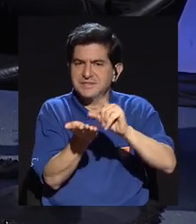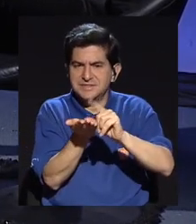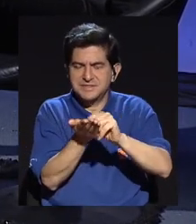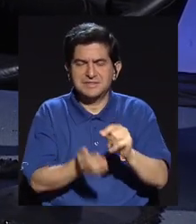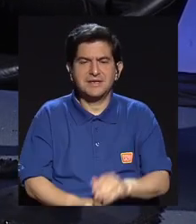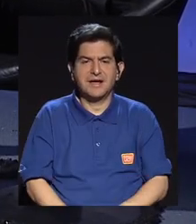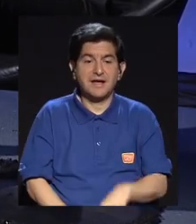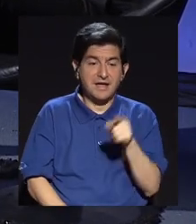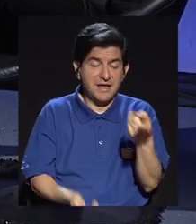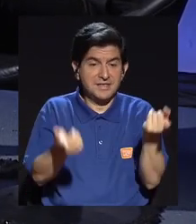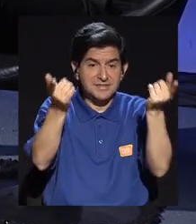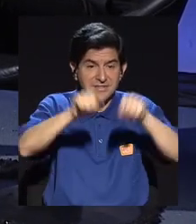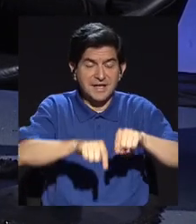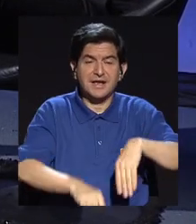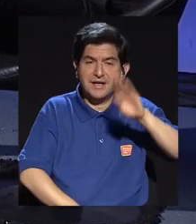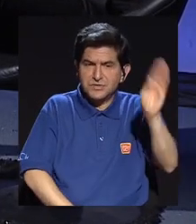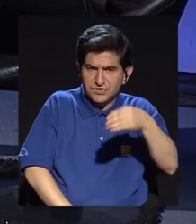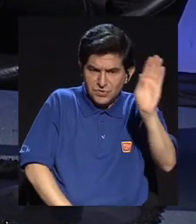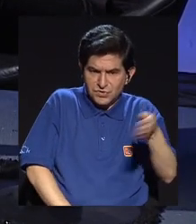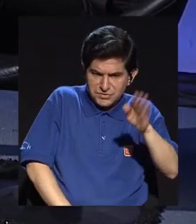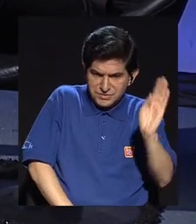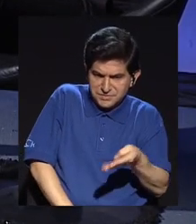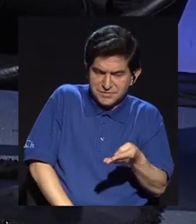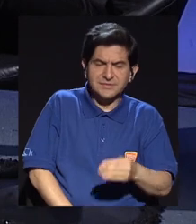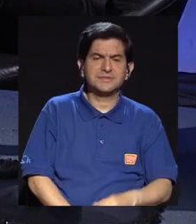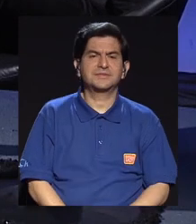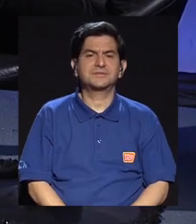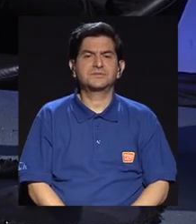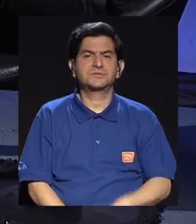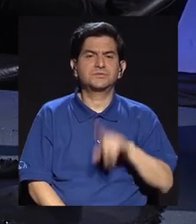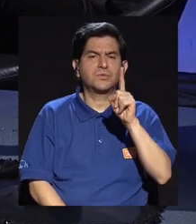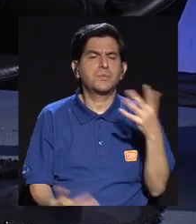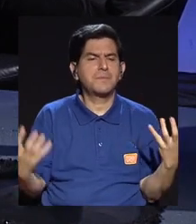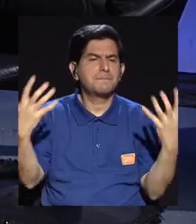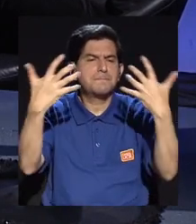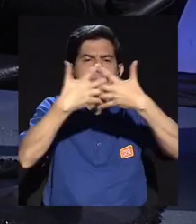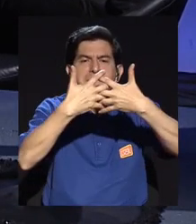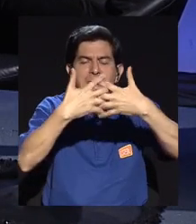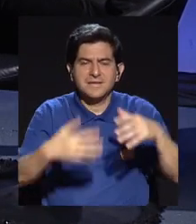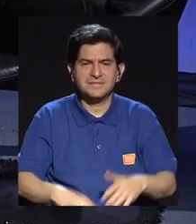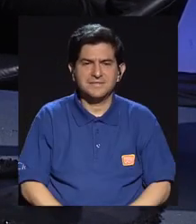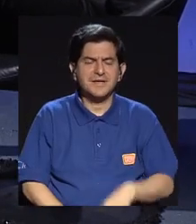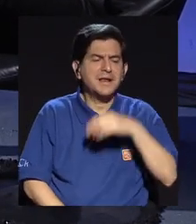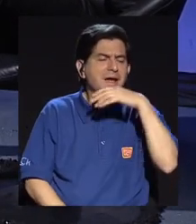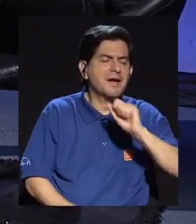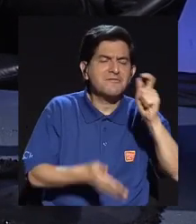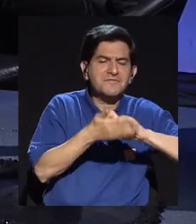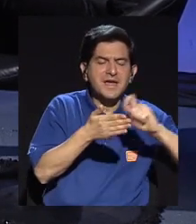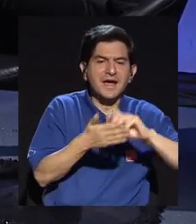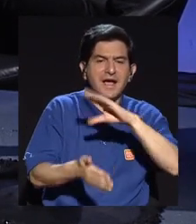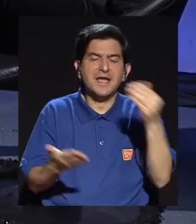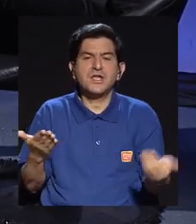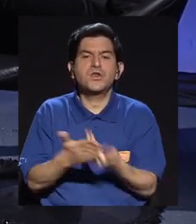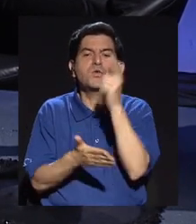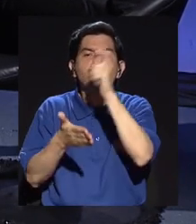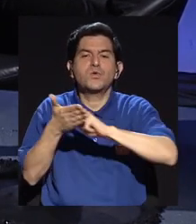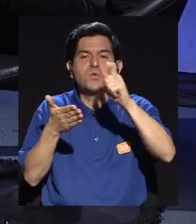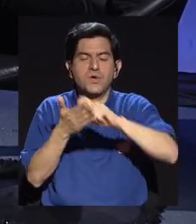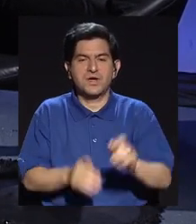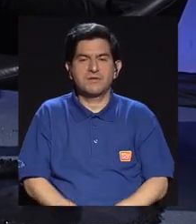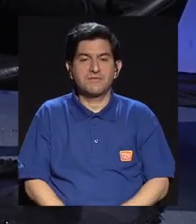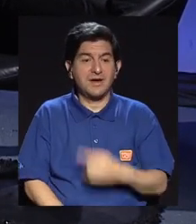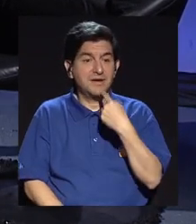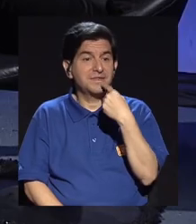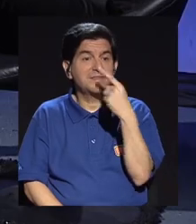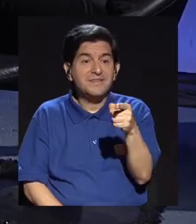y eso fue el proceso que sucedió con este caso del cemento, nosotros hubo una combinación entre la vieja escuela y la nueva escuela. qué